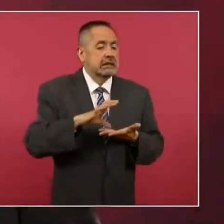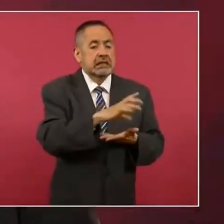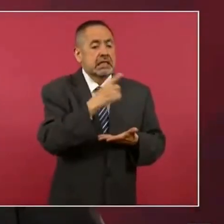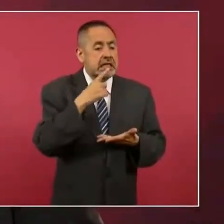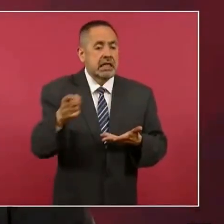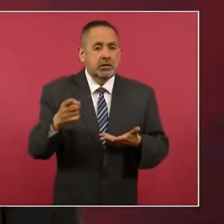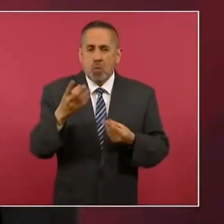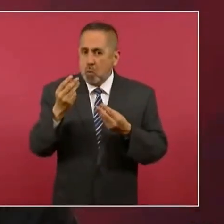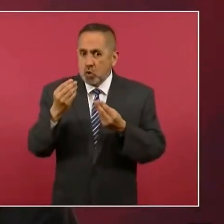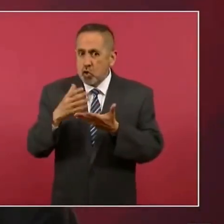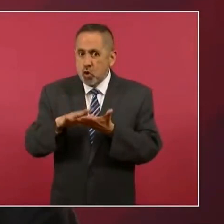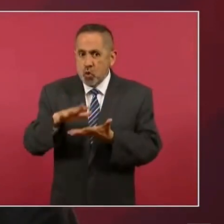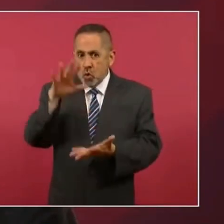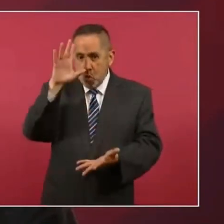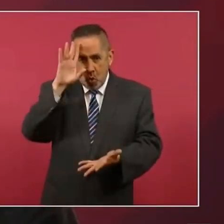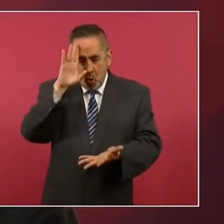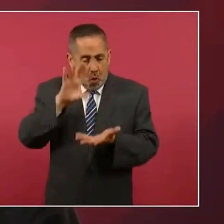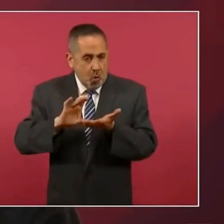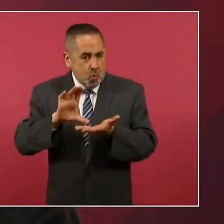dinero para eso?